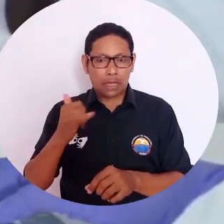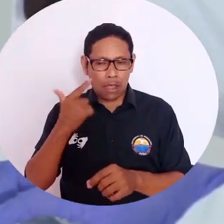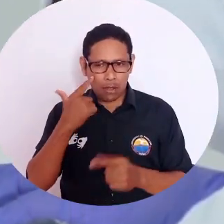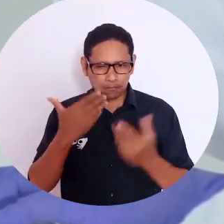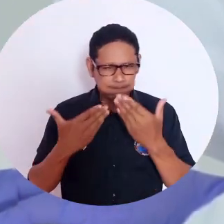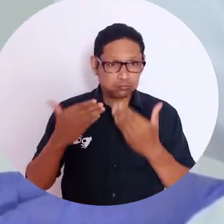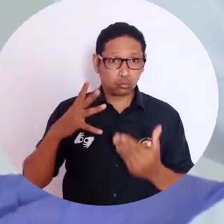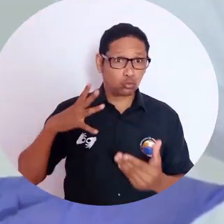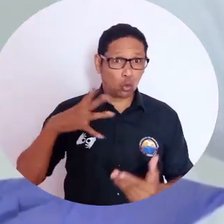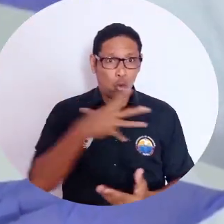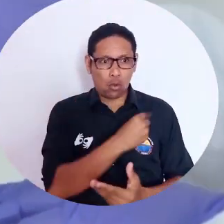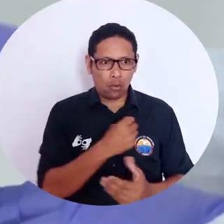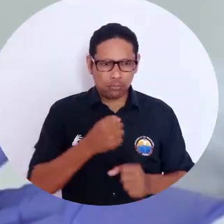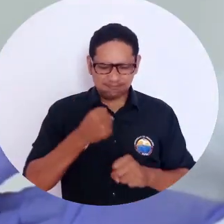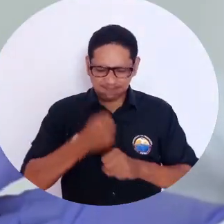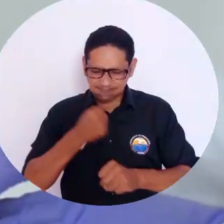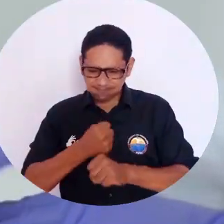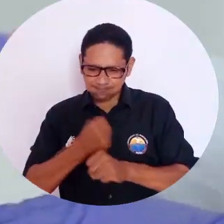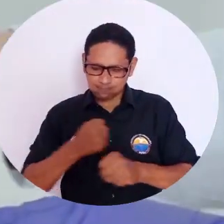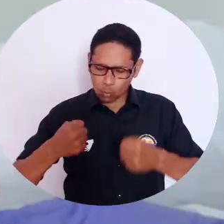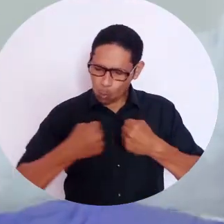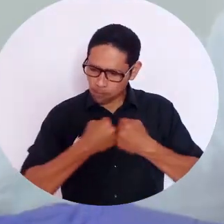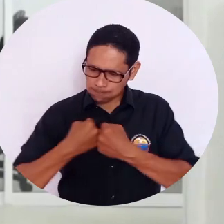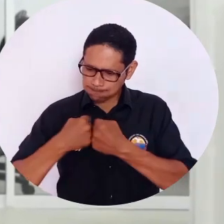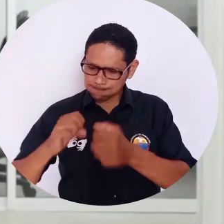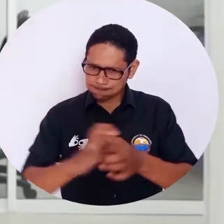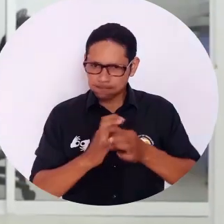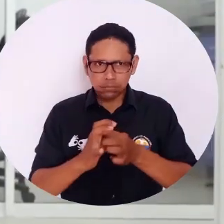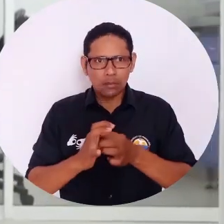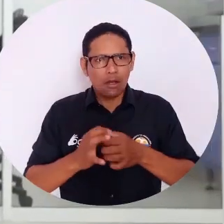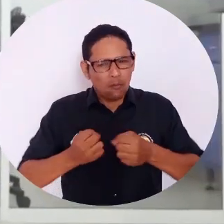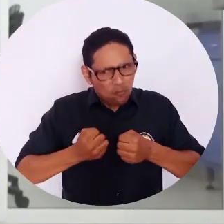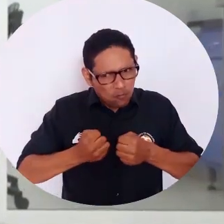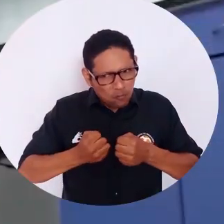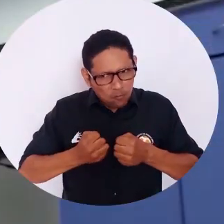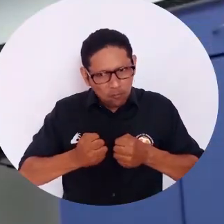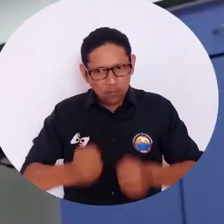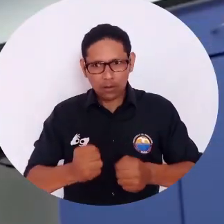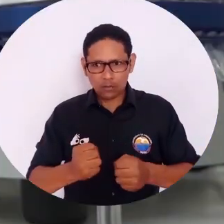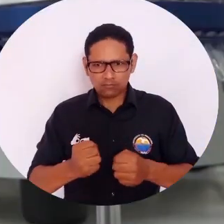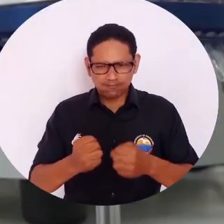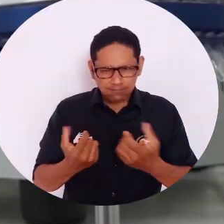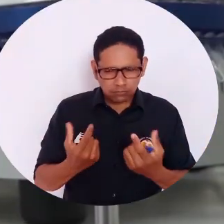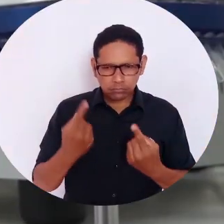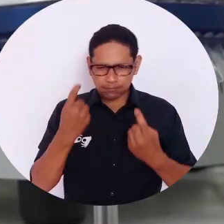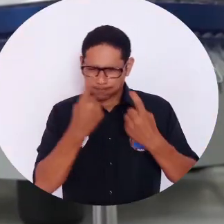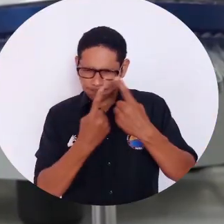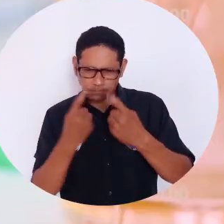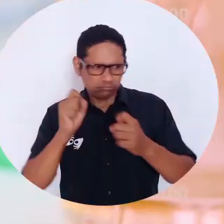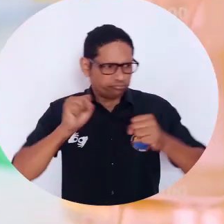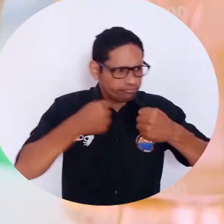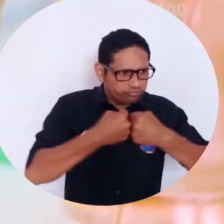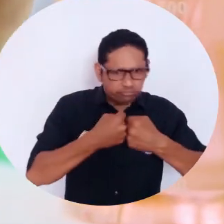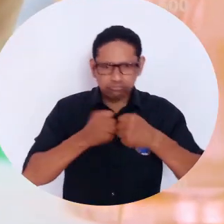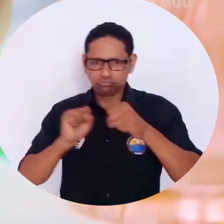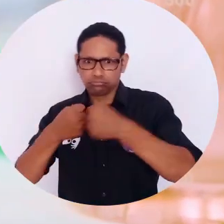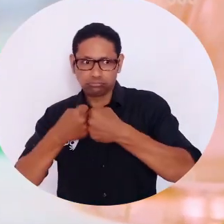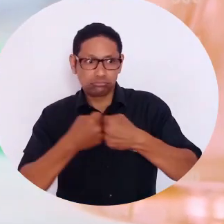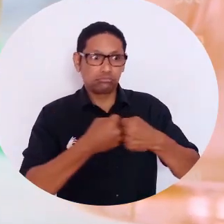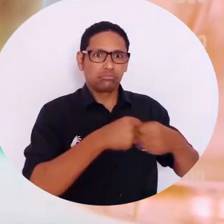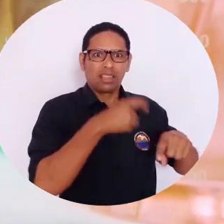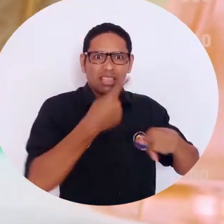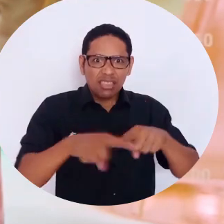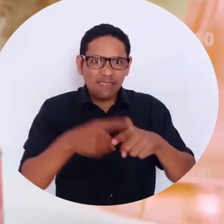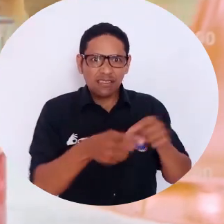pues hace que todos tengamos que trabajar mancomunadamente. Hemos hecho esfuerzos de trabajar en